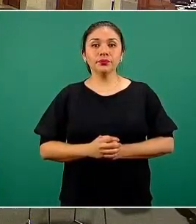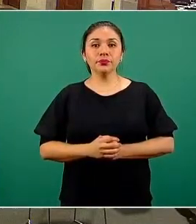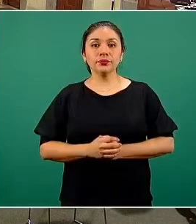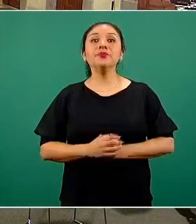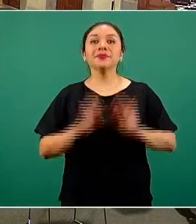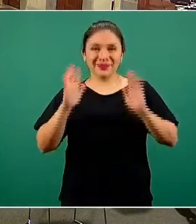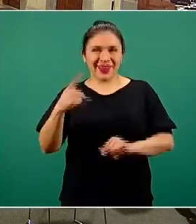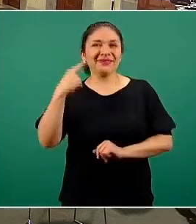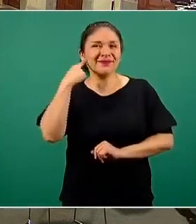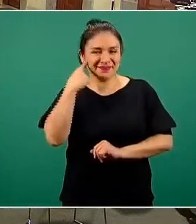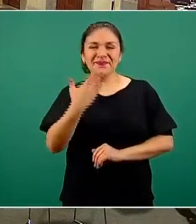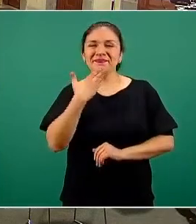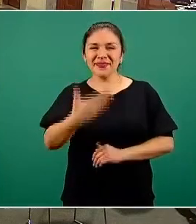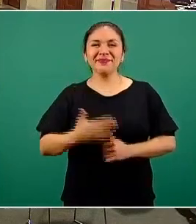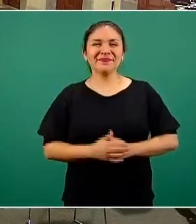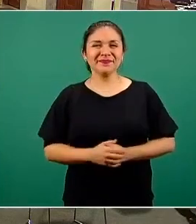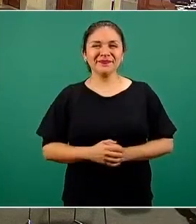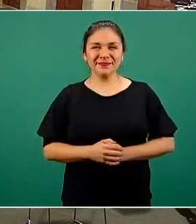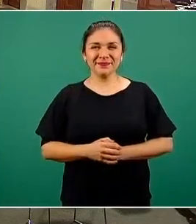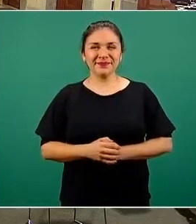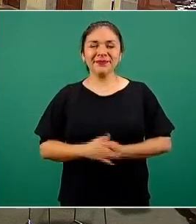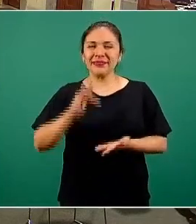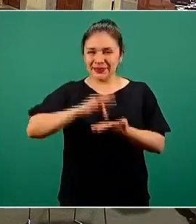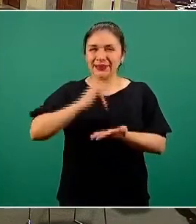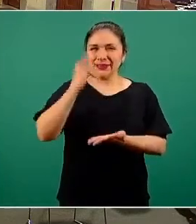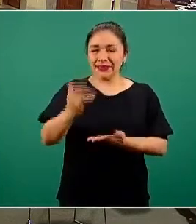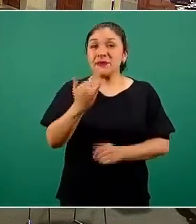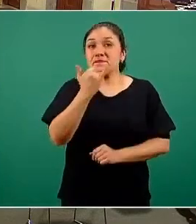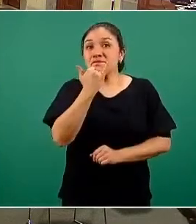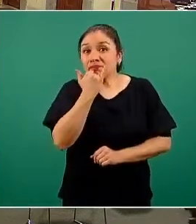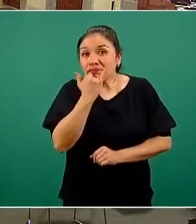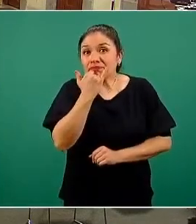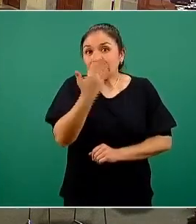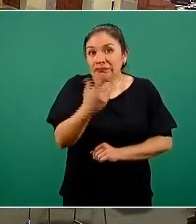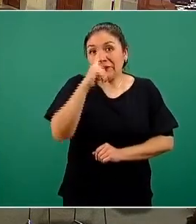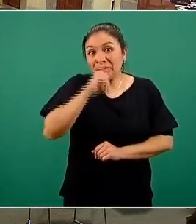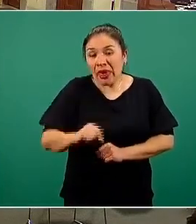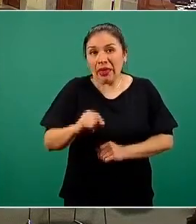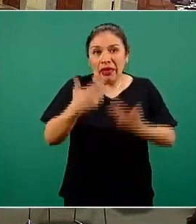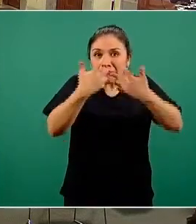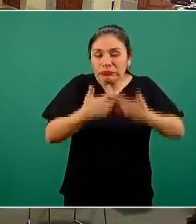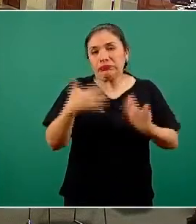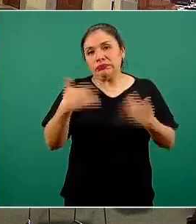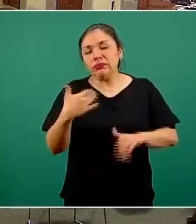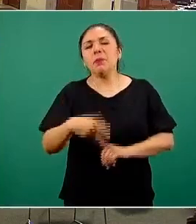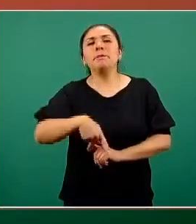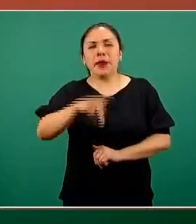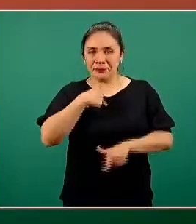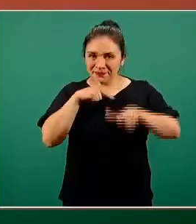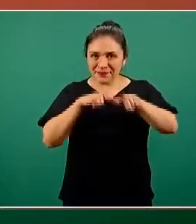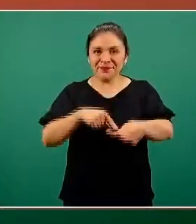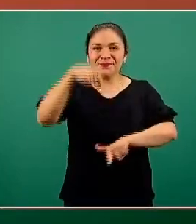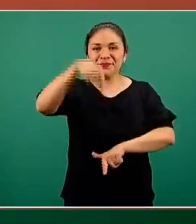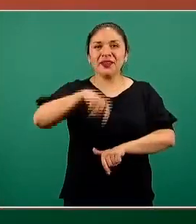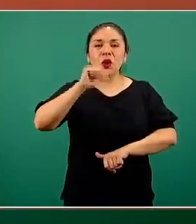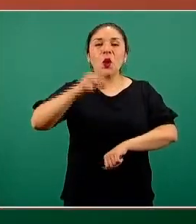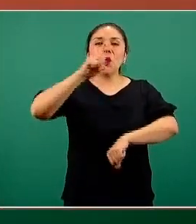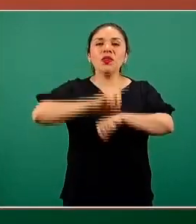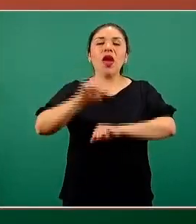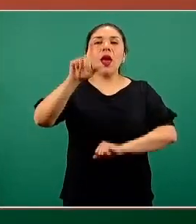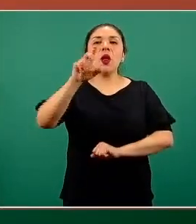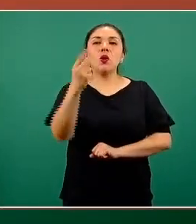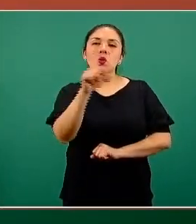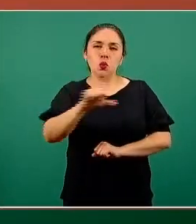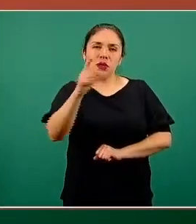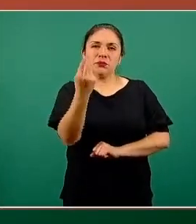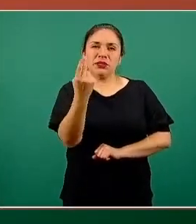¿Se oye ya? Perfecto. Muchas gracias. Perdón por la falla técnica. Pues seguimos aquí, es el lunes 25 de